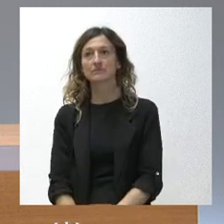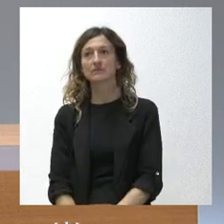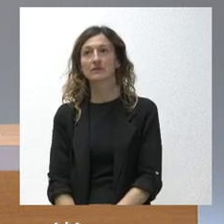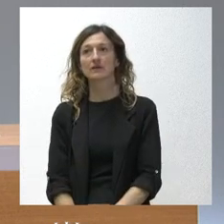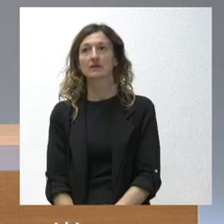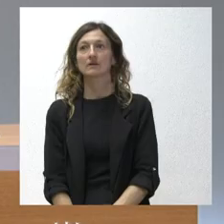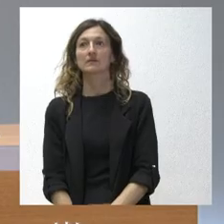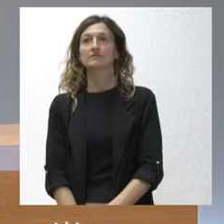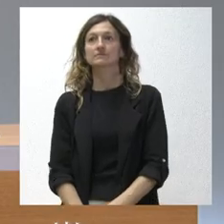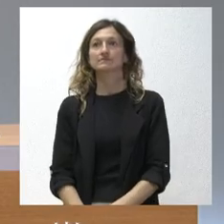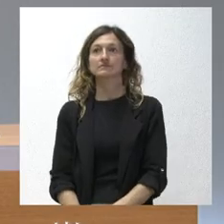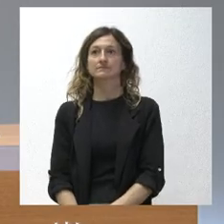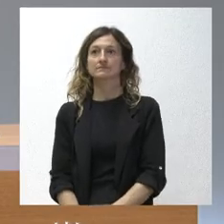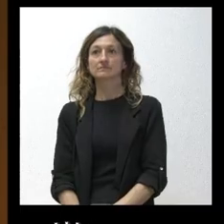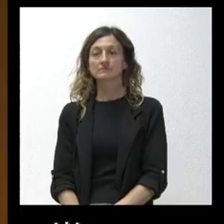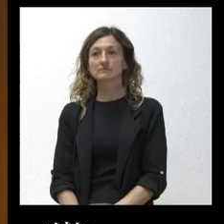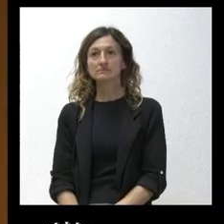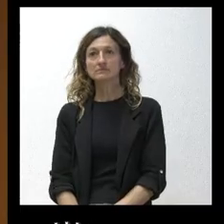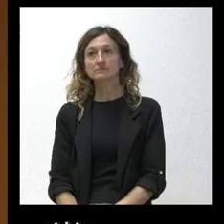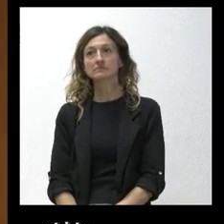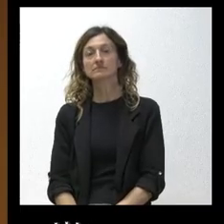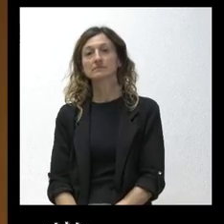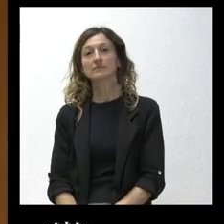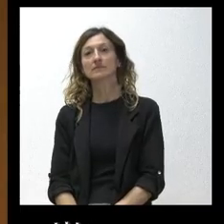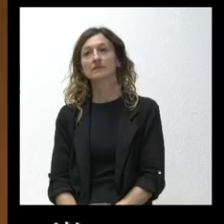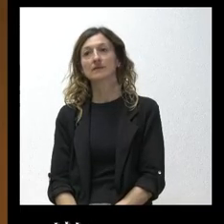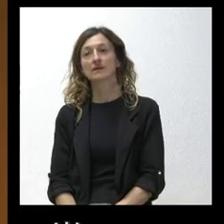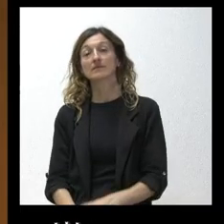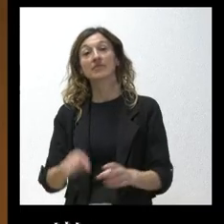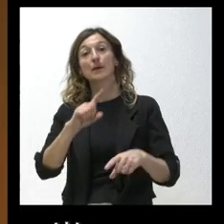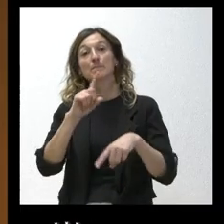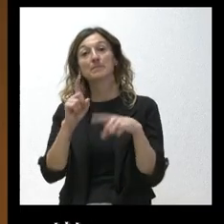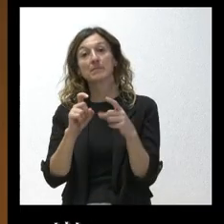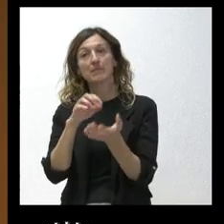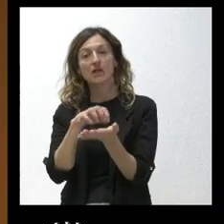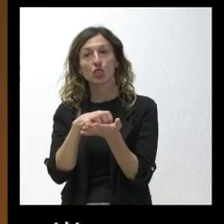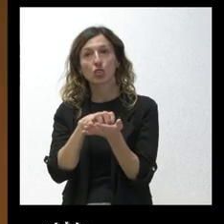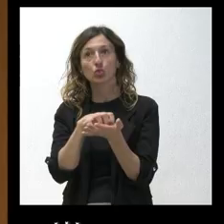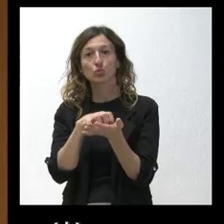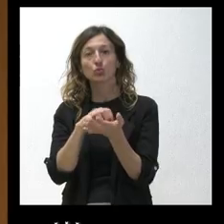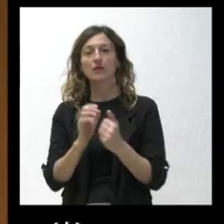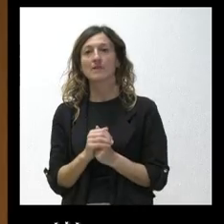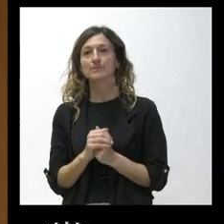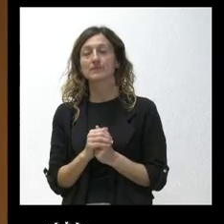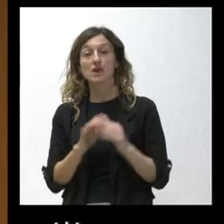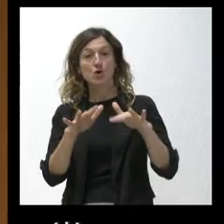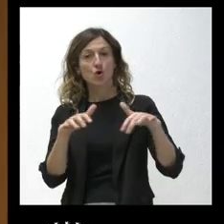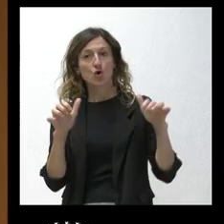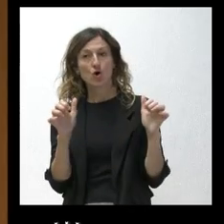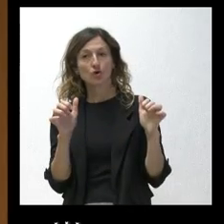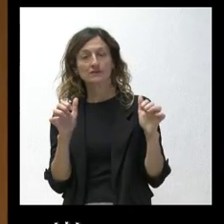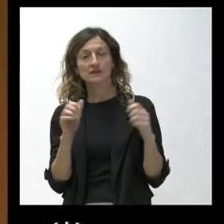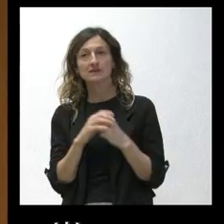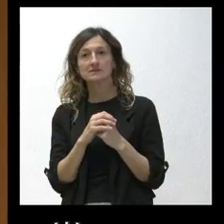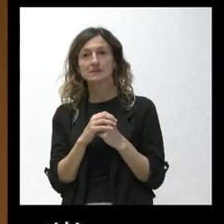de procedimiento dado que es la primera vez que ocurre se me plantea la duda después de que las cortes previsiblemente rechacen